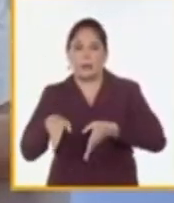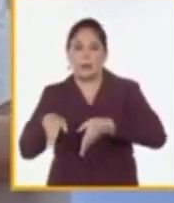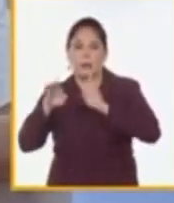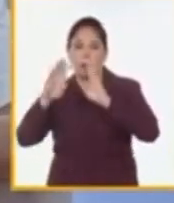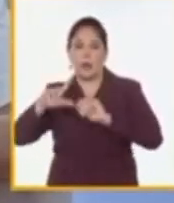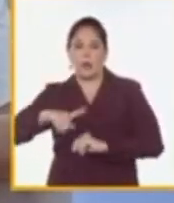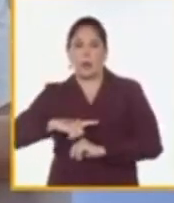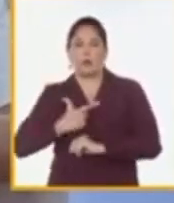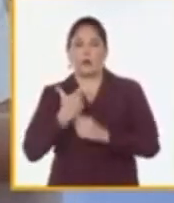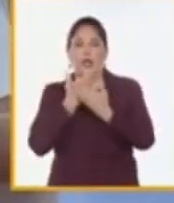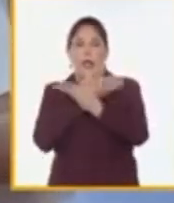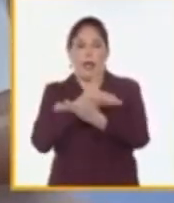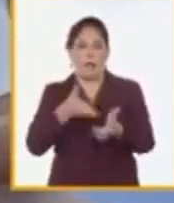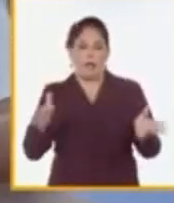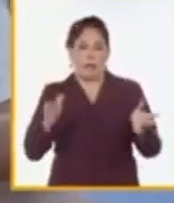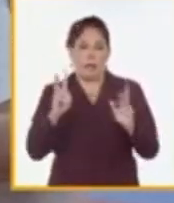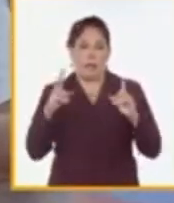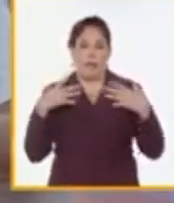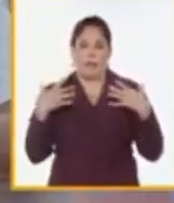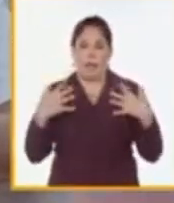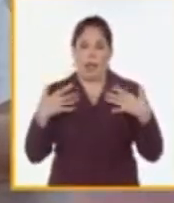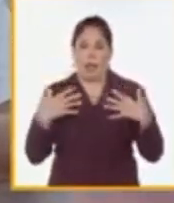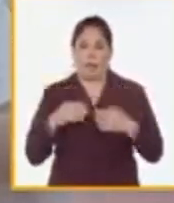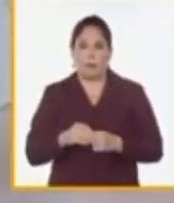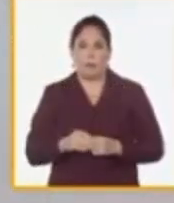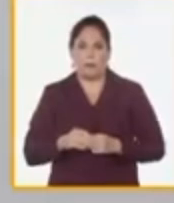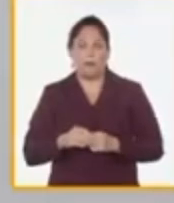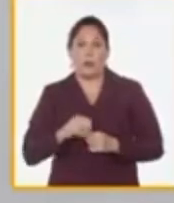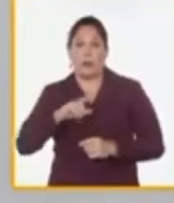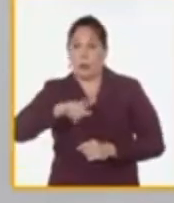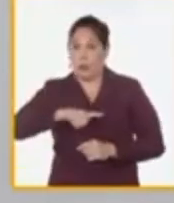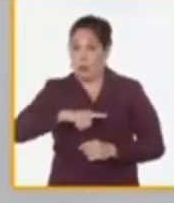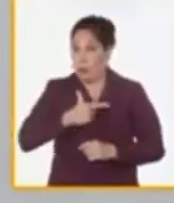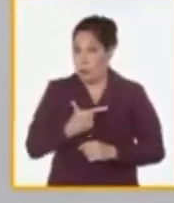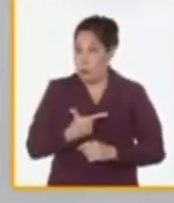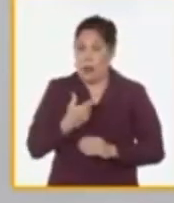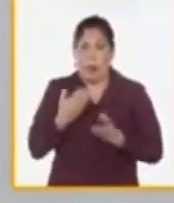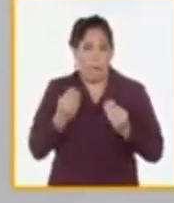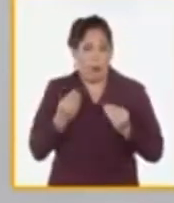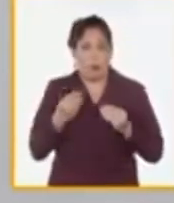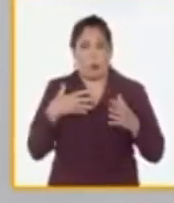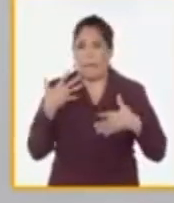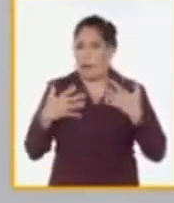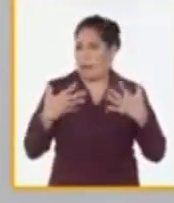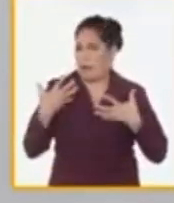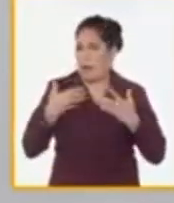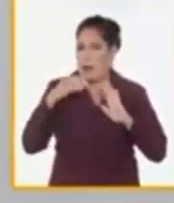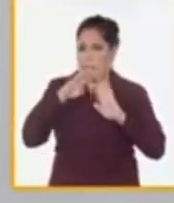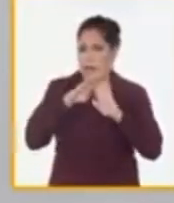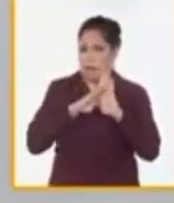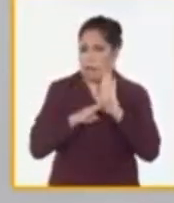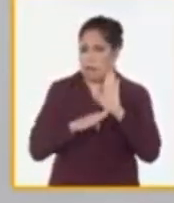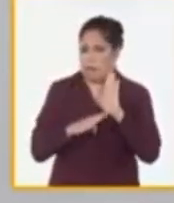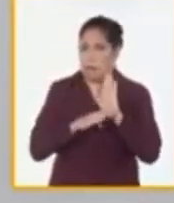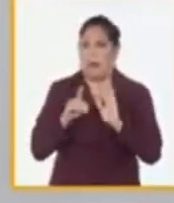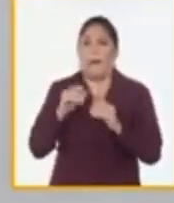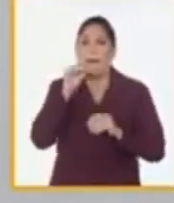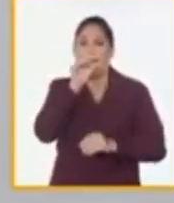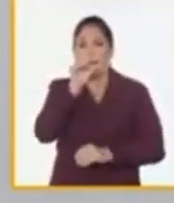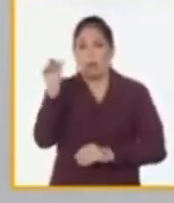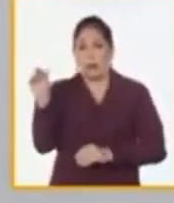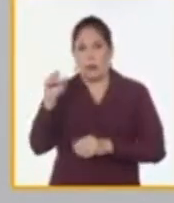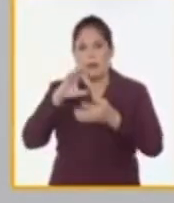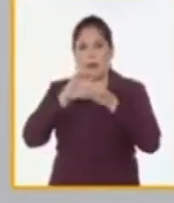abiertas en el verano. La cultura tiene un programa amplio, diverso, en bibliotecas, galerías,